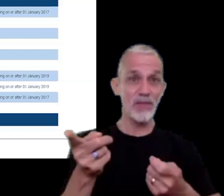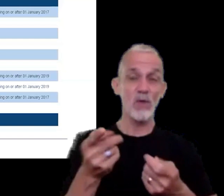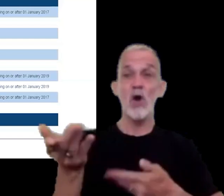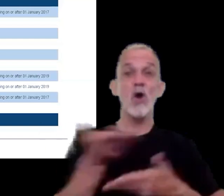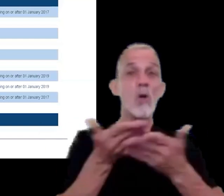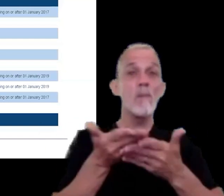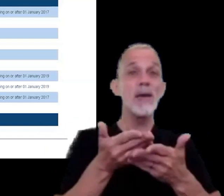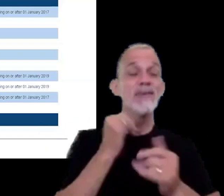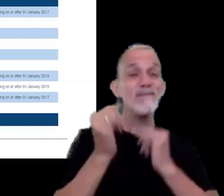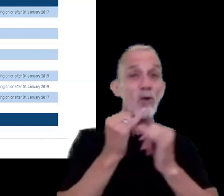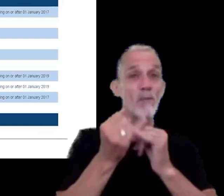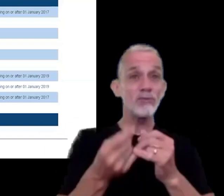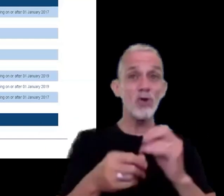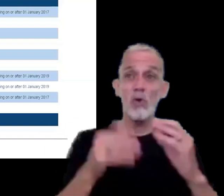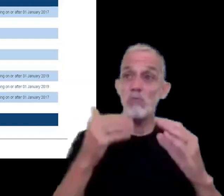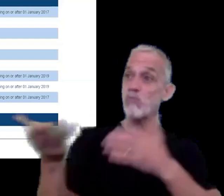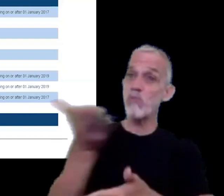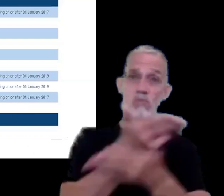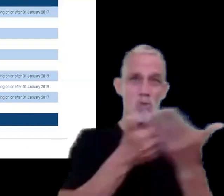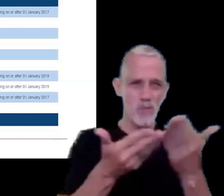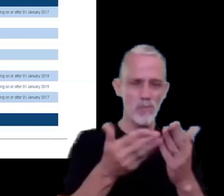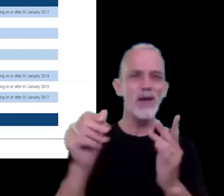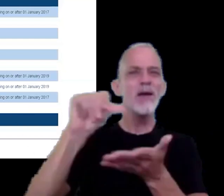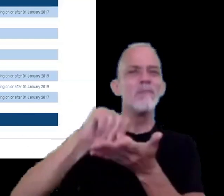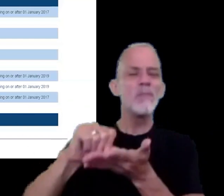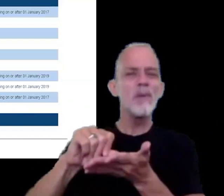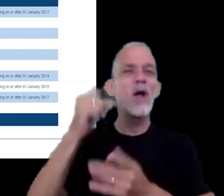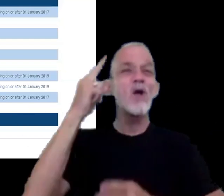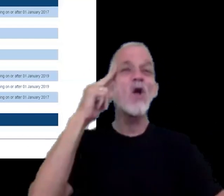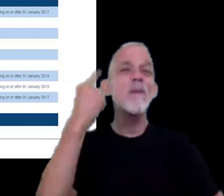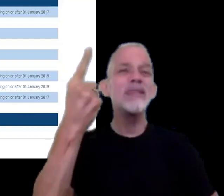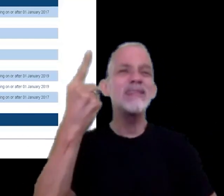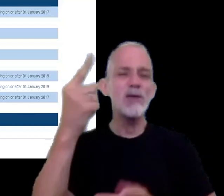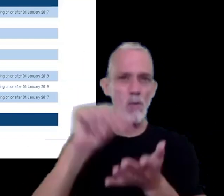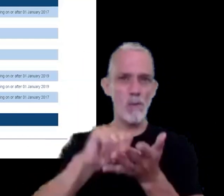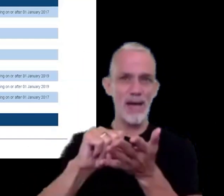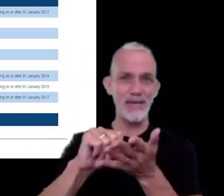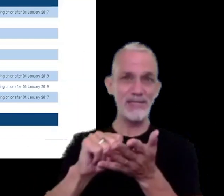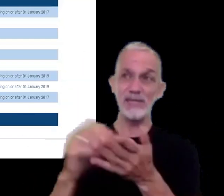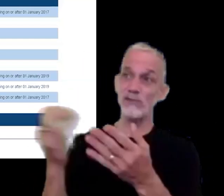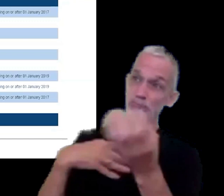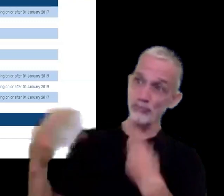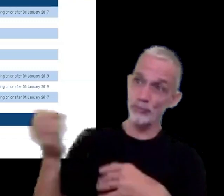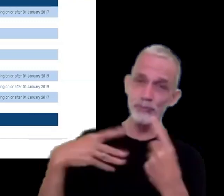información y 91 países de los cuales recibe información